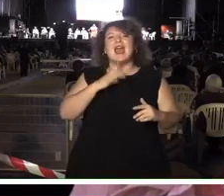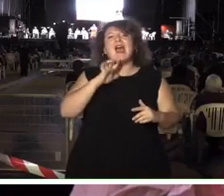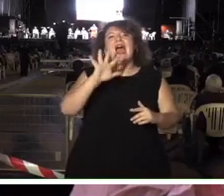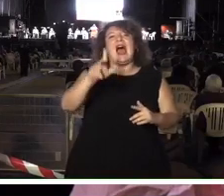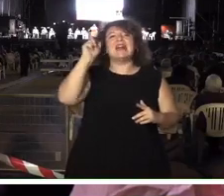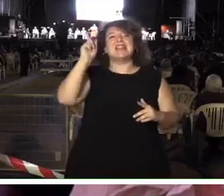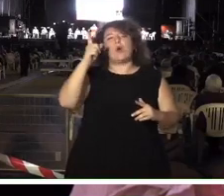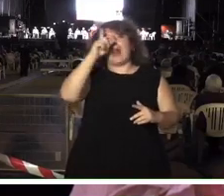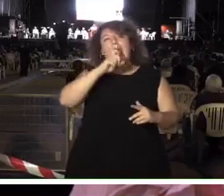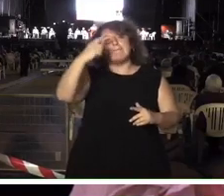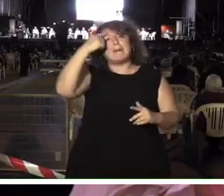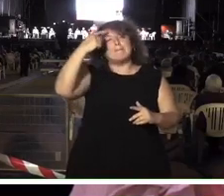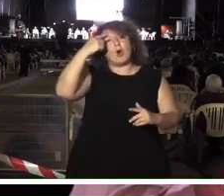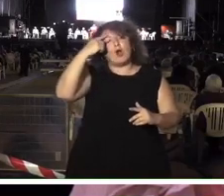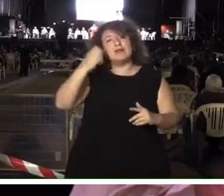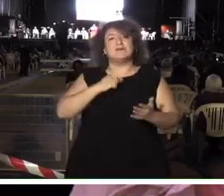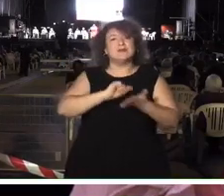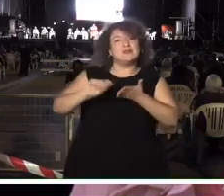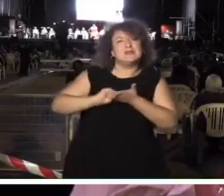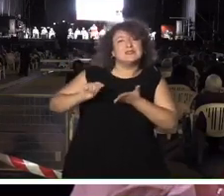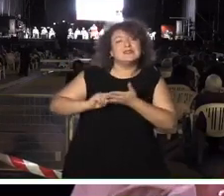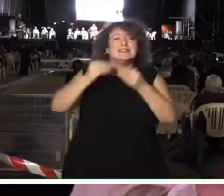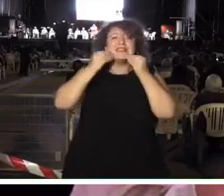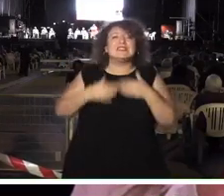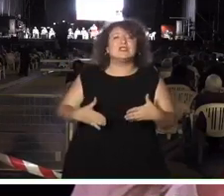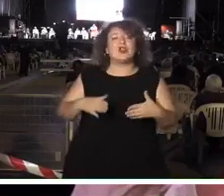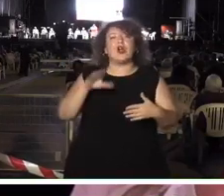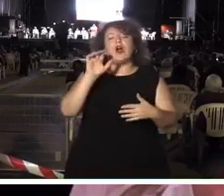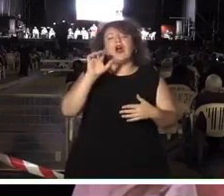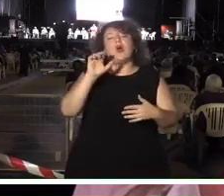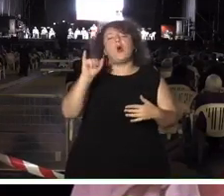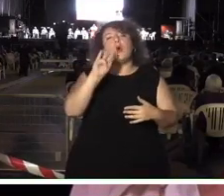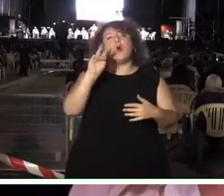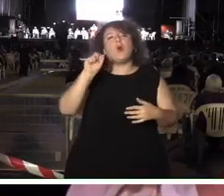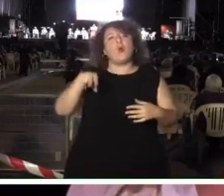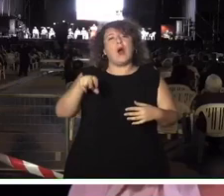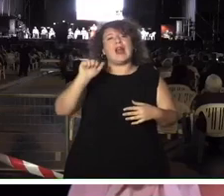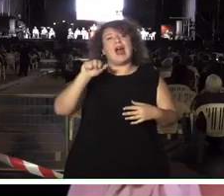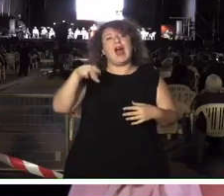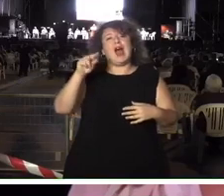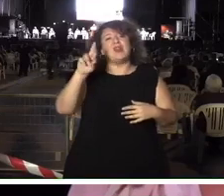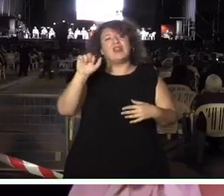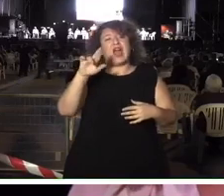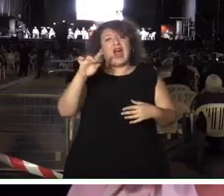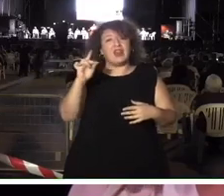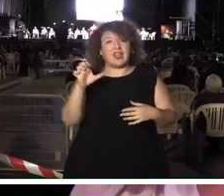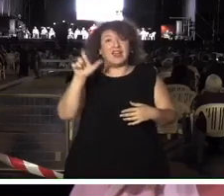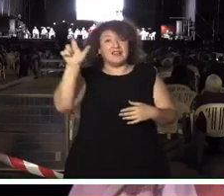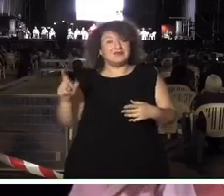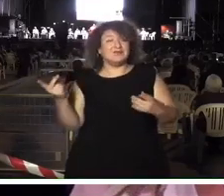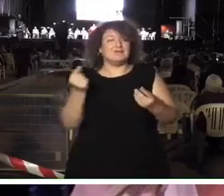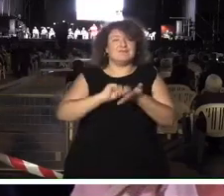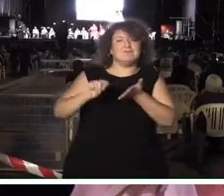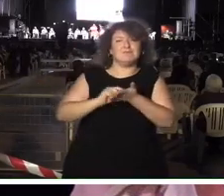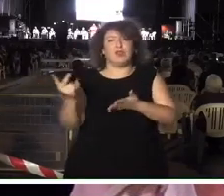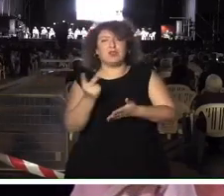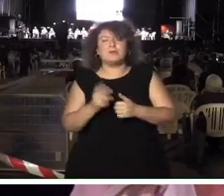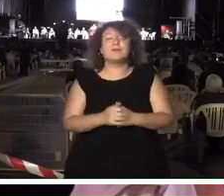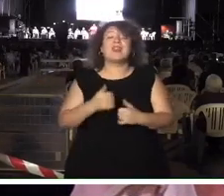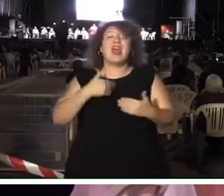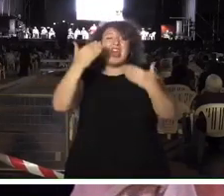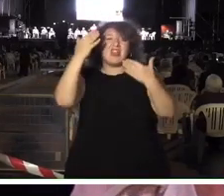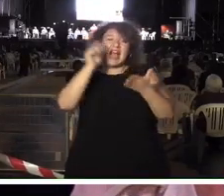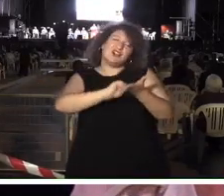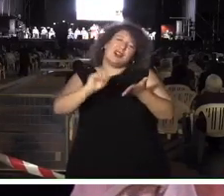del historiador que escribió a cuatro manos con el historiador Juan Andrade. En ese libro puse una dedicatoria y la dedicatoria decía